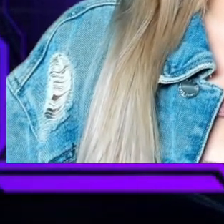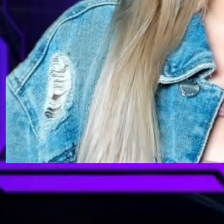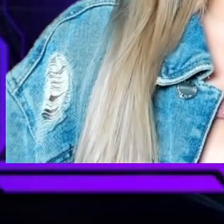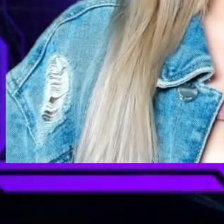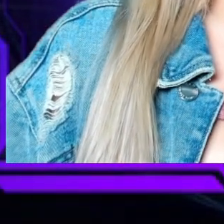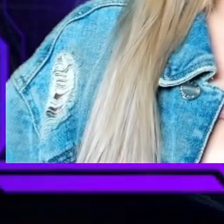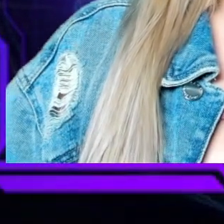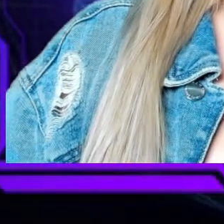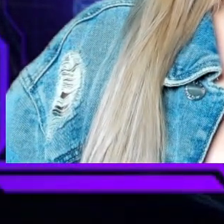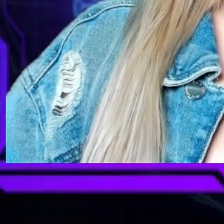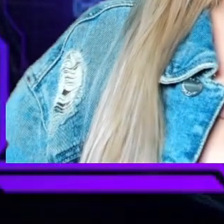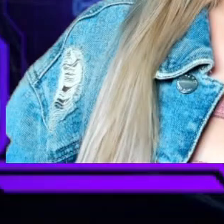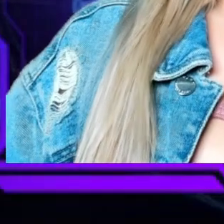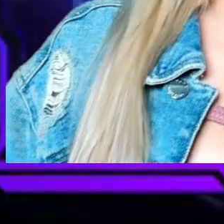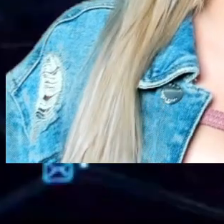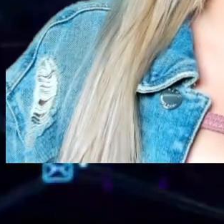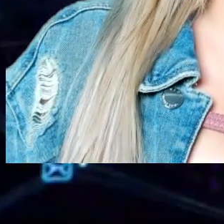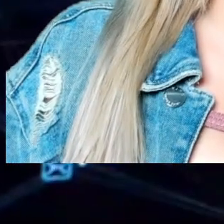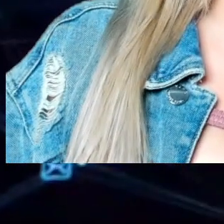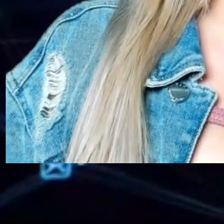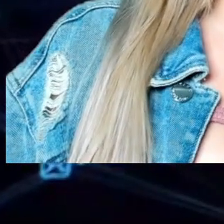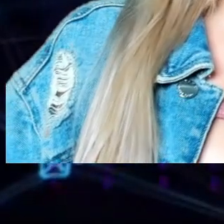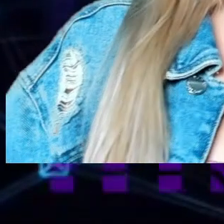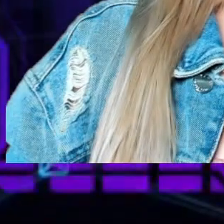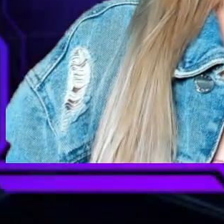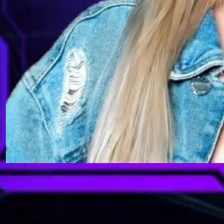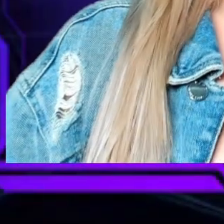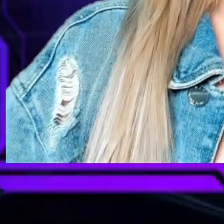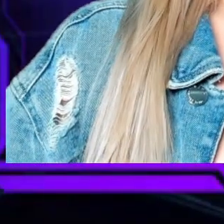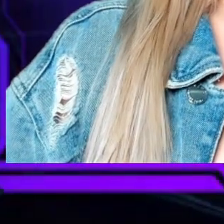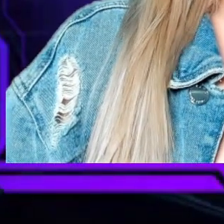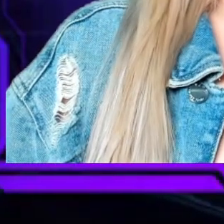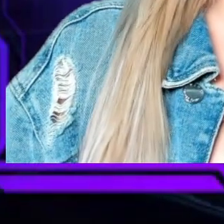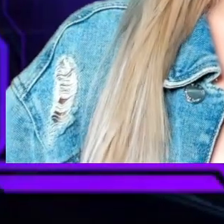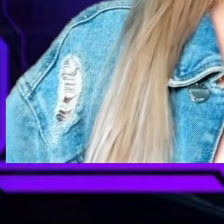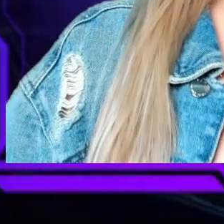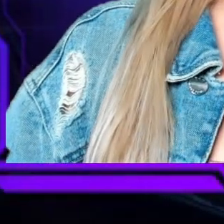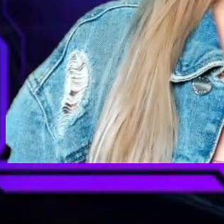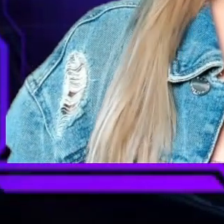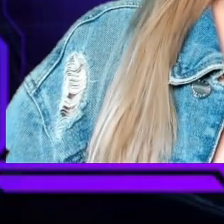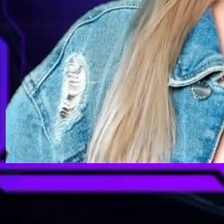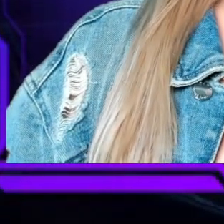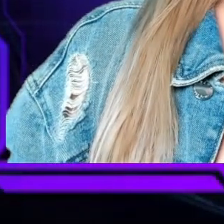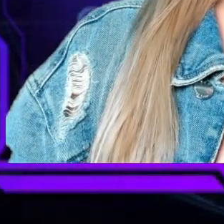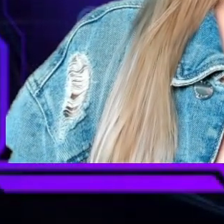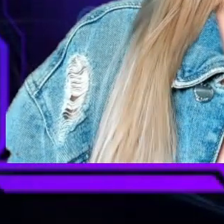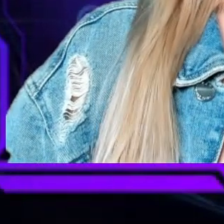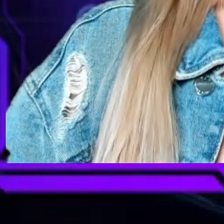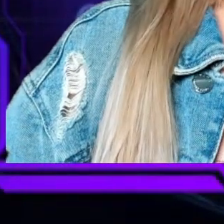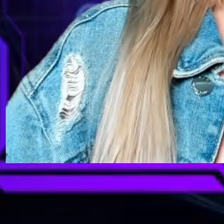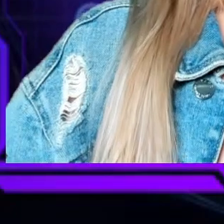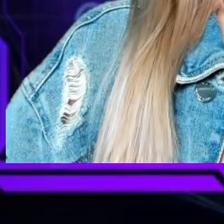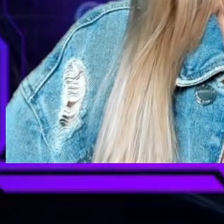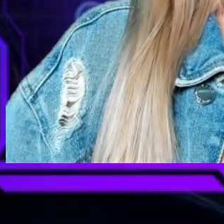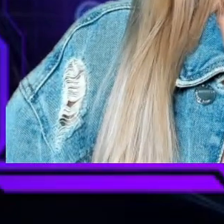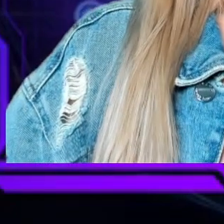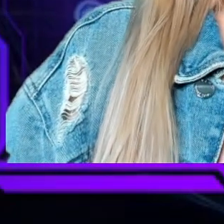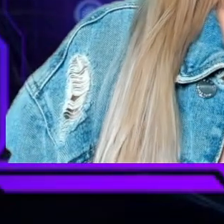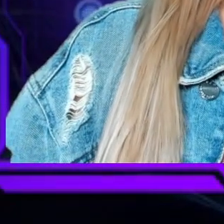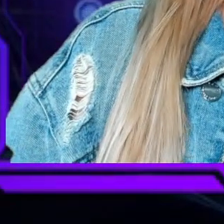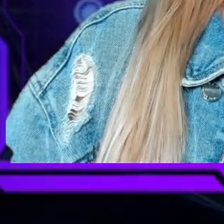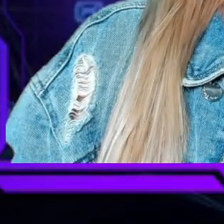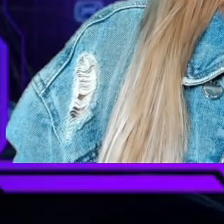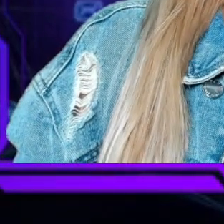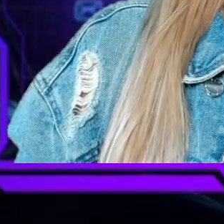vamos a empezar con todos los poderes, y es que la gente, yo siempre me he preguntado por qué la gente nunca está a gusto como Dios la tiene, y se